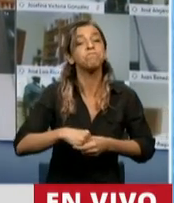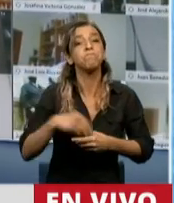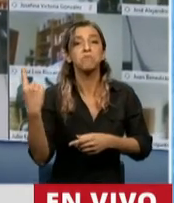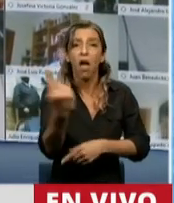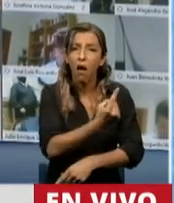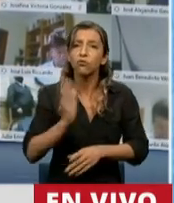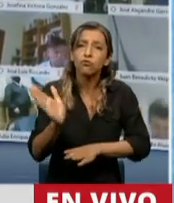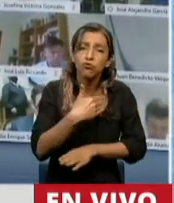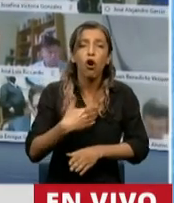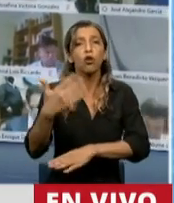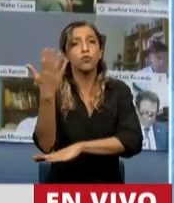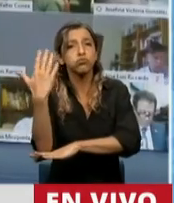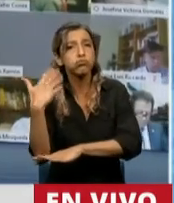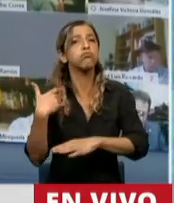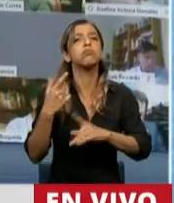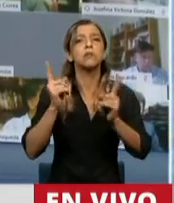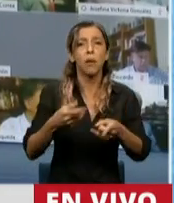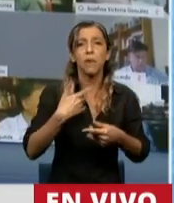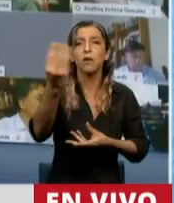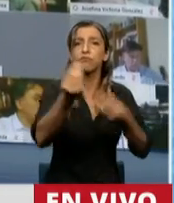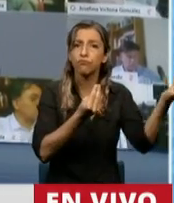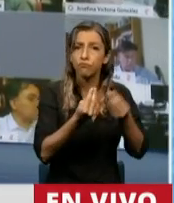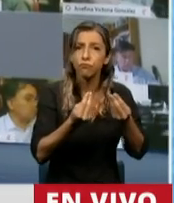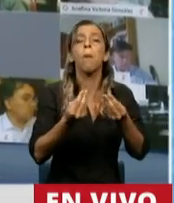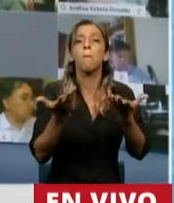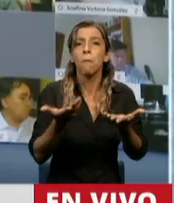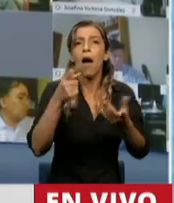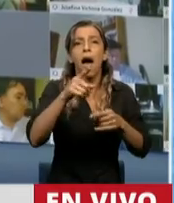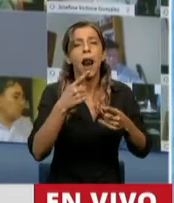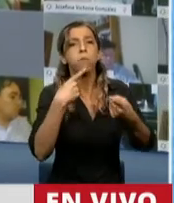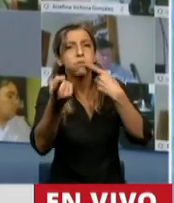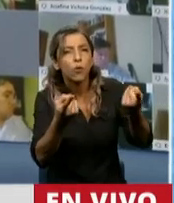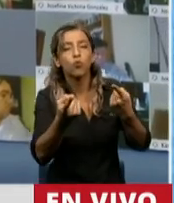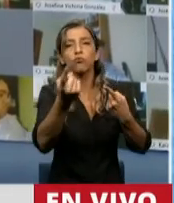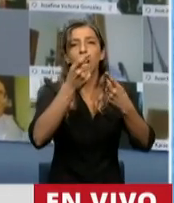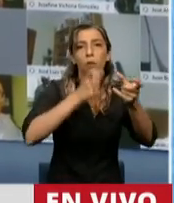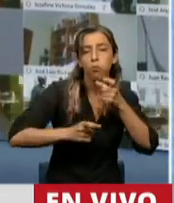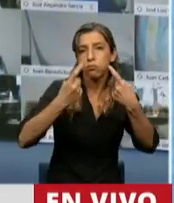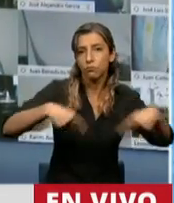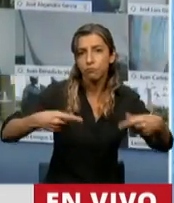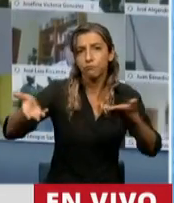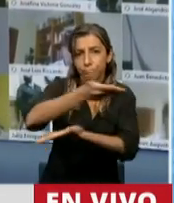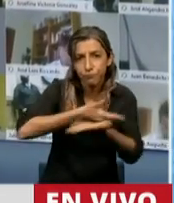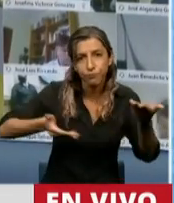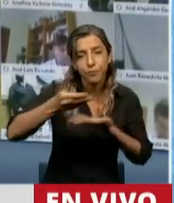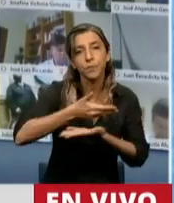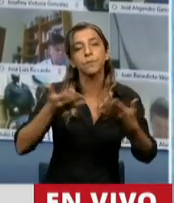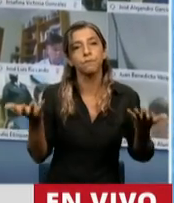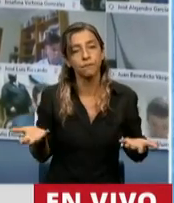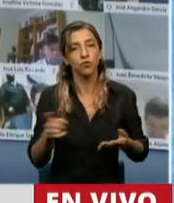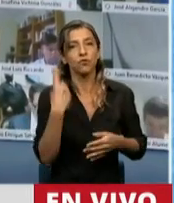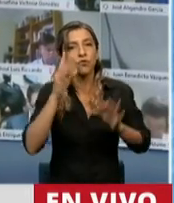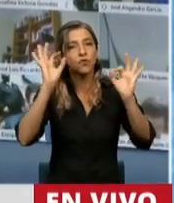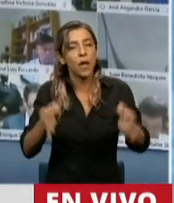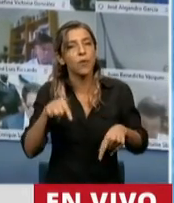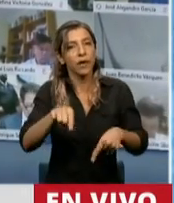proponer expositores y formular preguntas. Así que, en definitiva, muchos de los problemas del sistema previsional